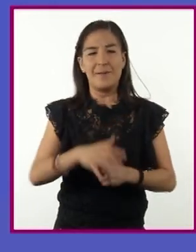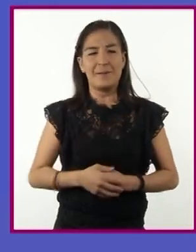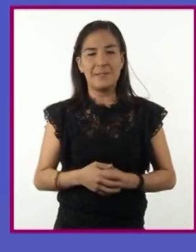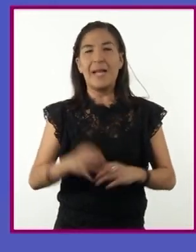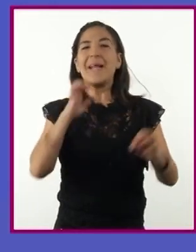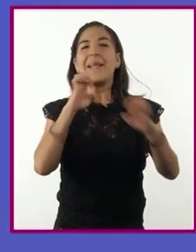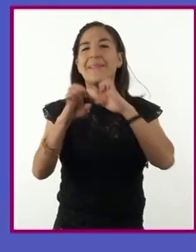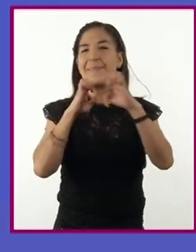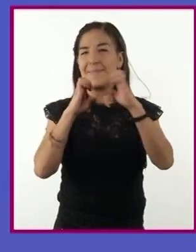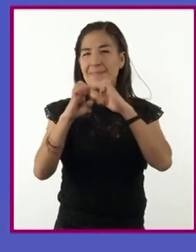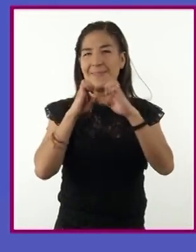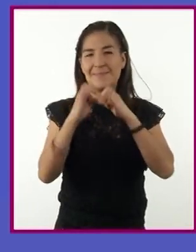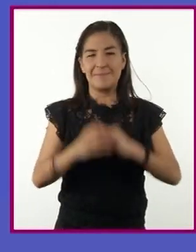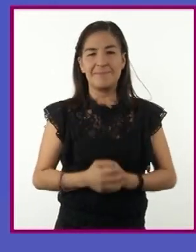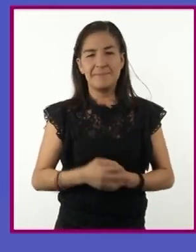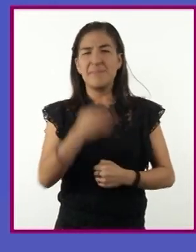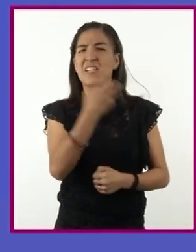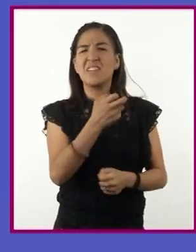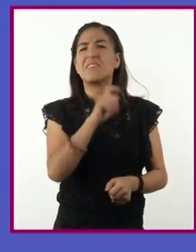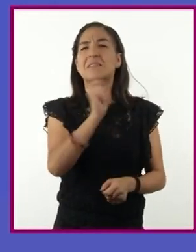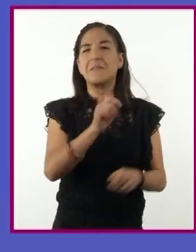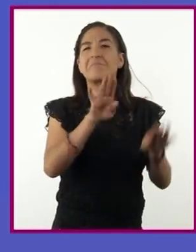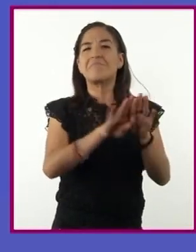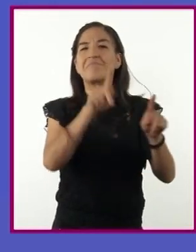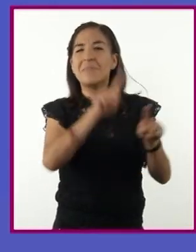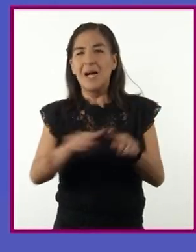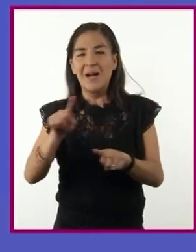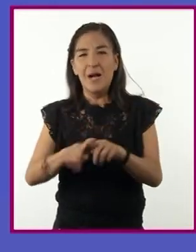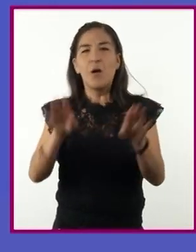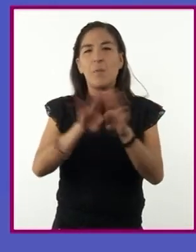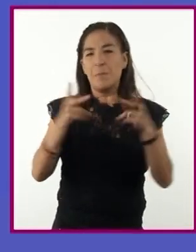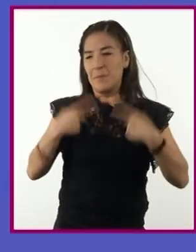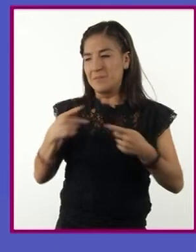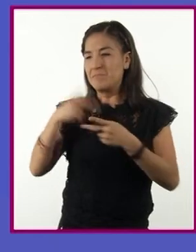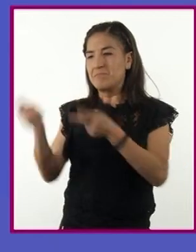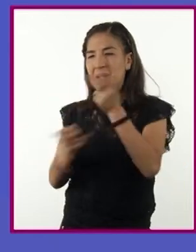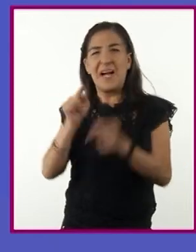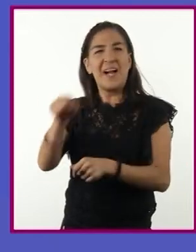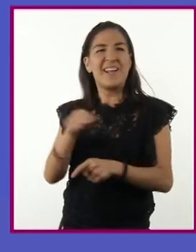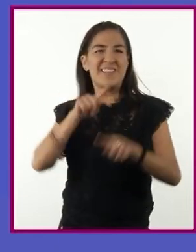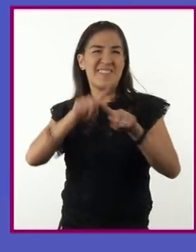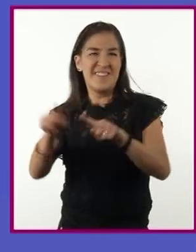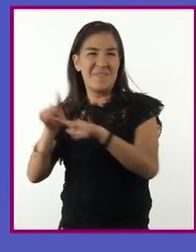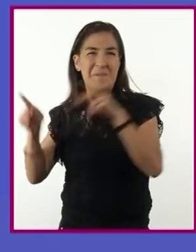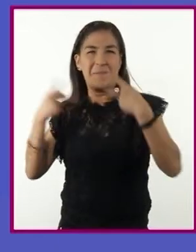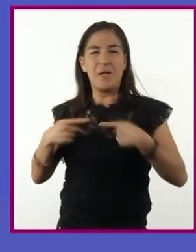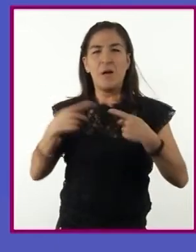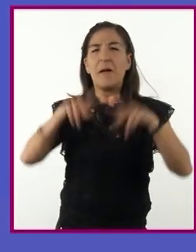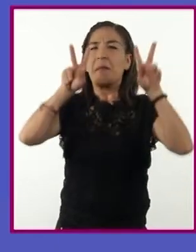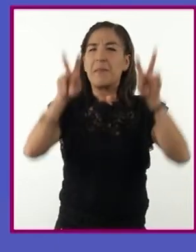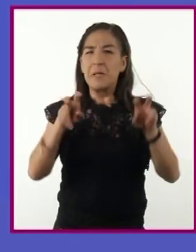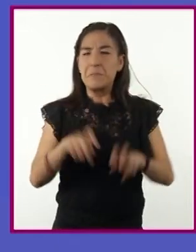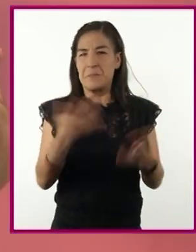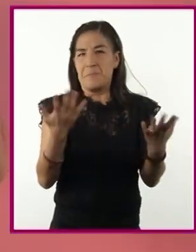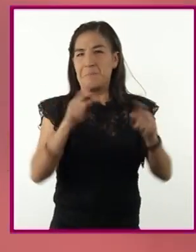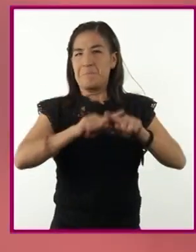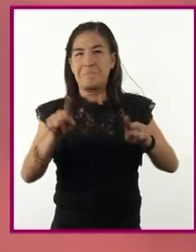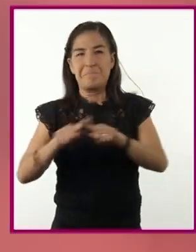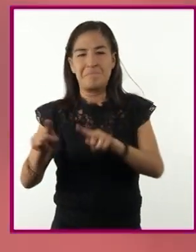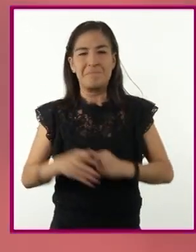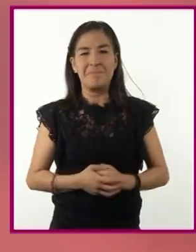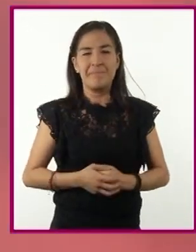entrevista, porque en cada episodio hay un entrevistado diferente como invitado y los temas pueden ser diversos.